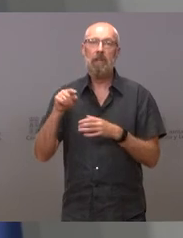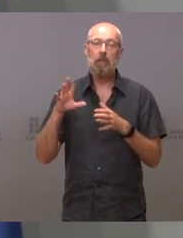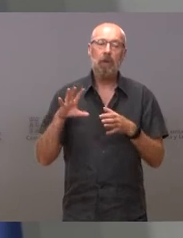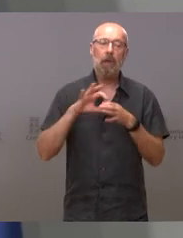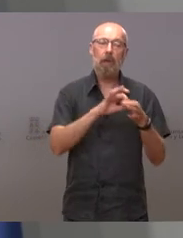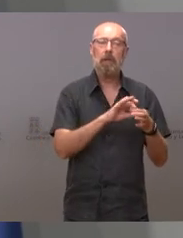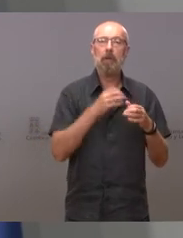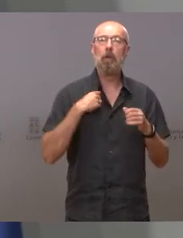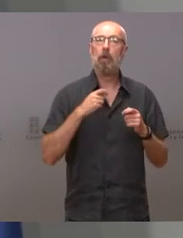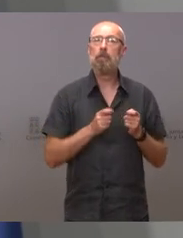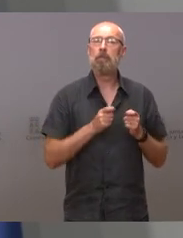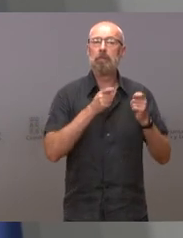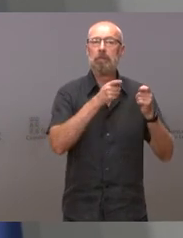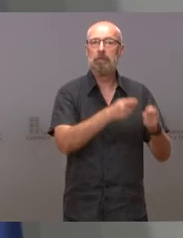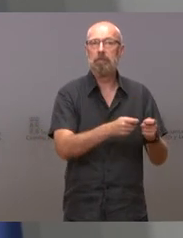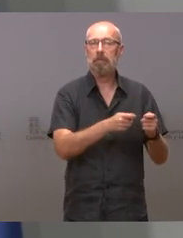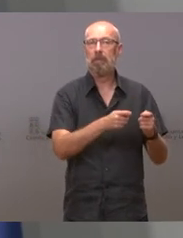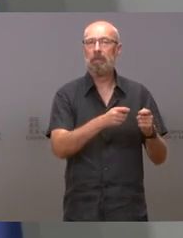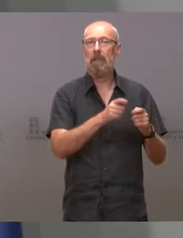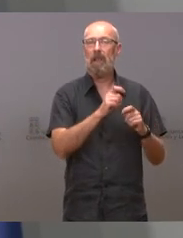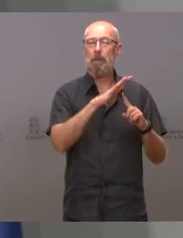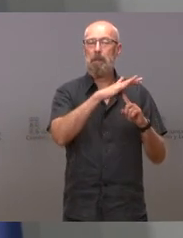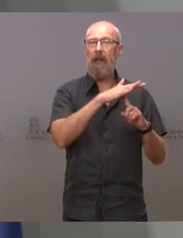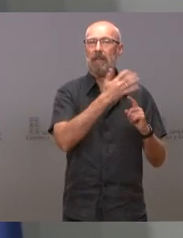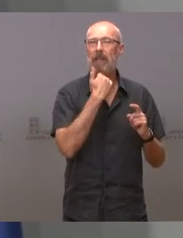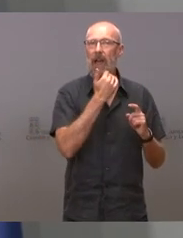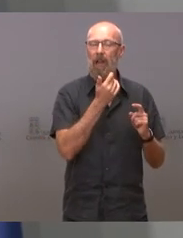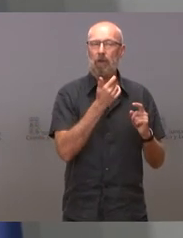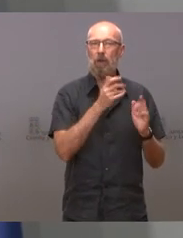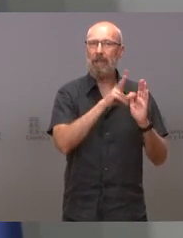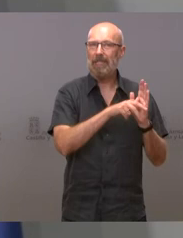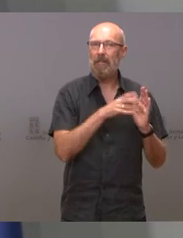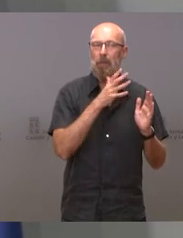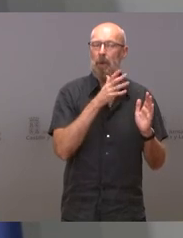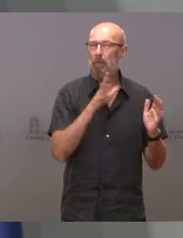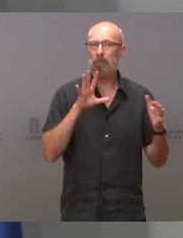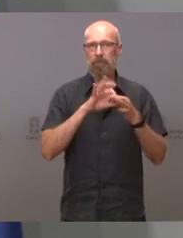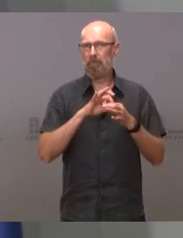parte que se haya declarado más tarde, hasta donde yo sé no tiene ninguna razón.